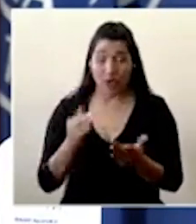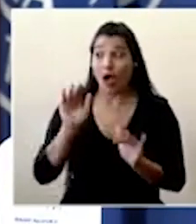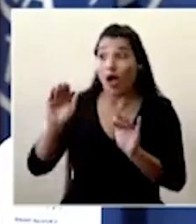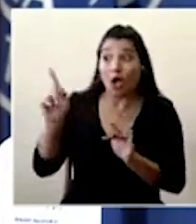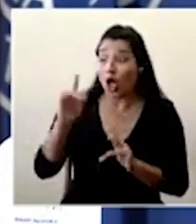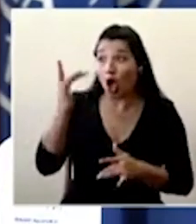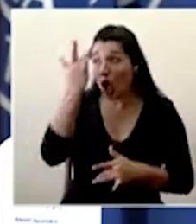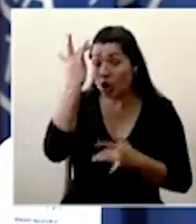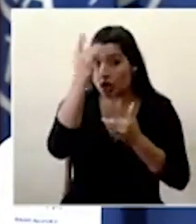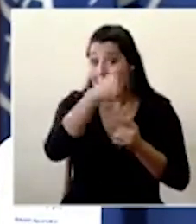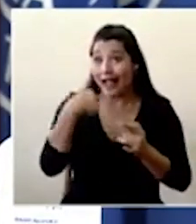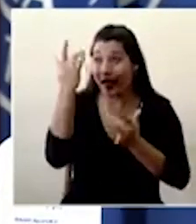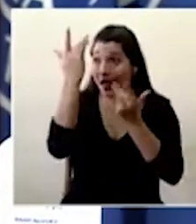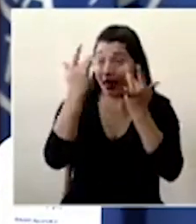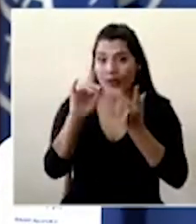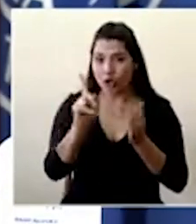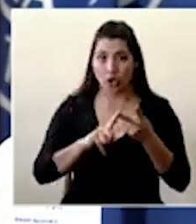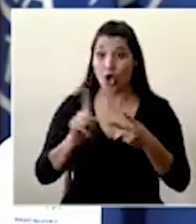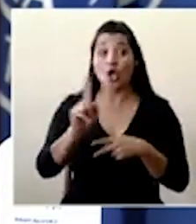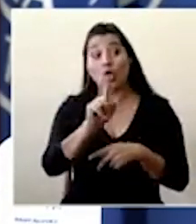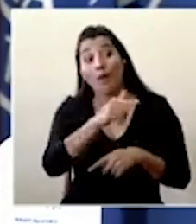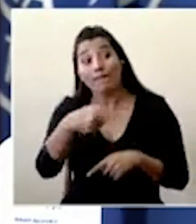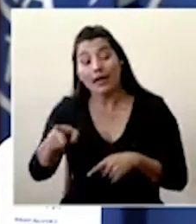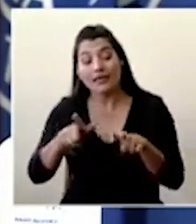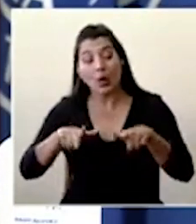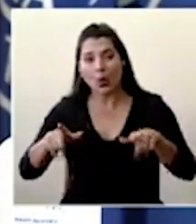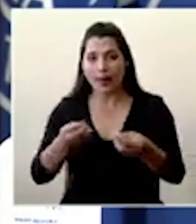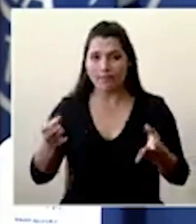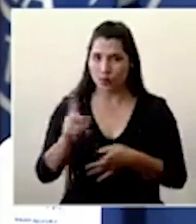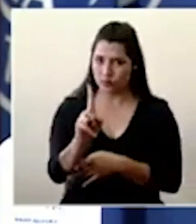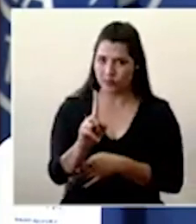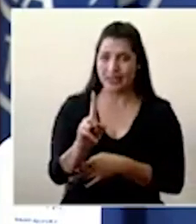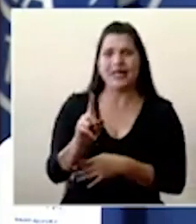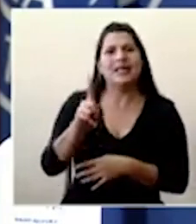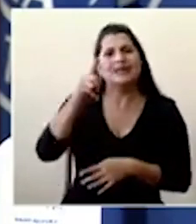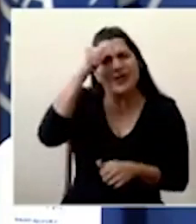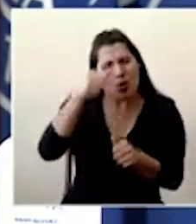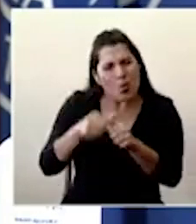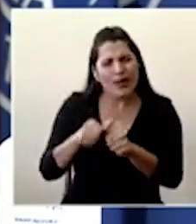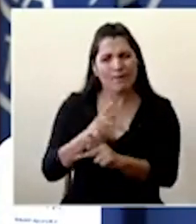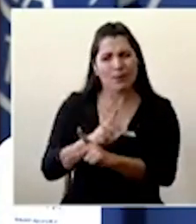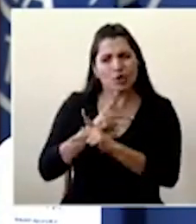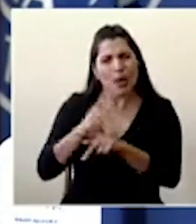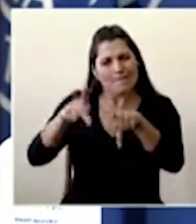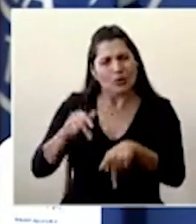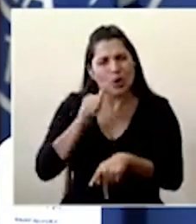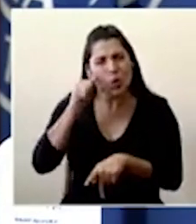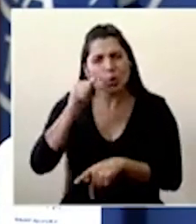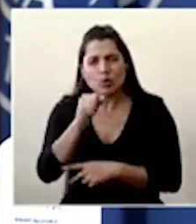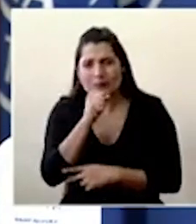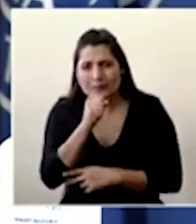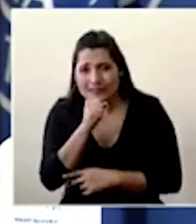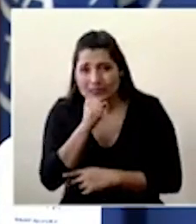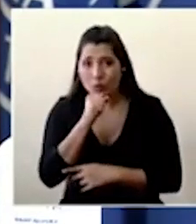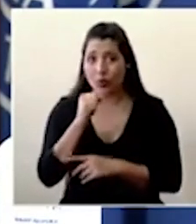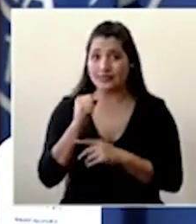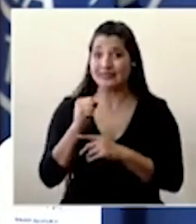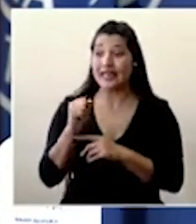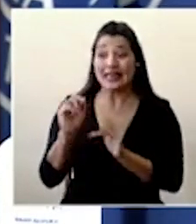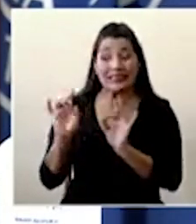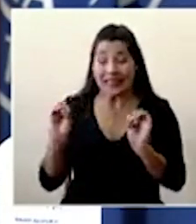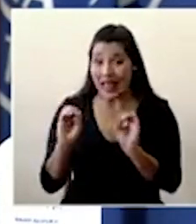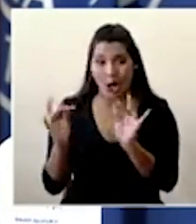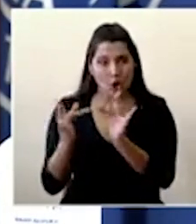vaya a lugares públicos si no es necesario de que protejamos a los adultos mayores de que no estemos con ese contacto físico por las siguientes semanas